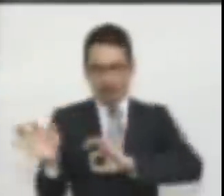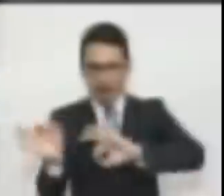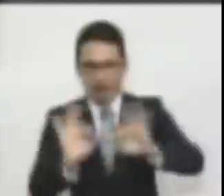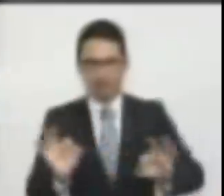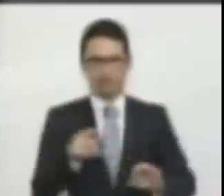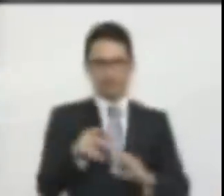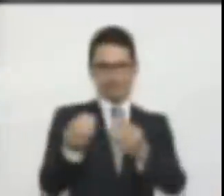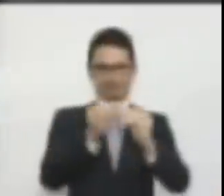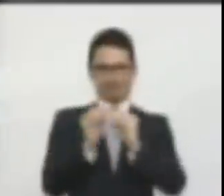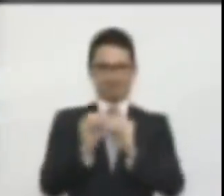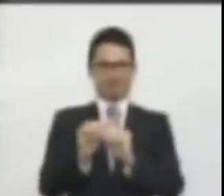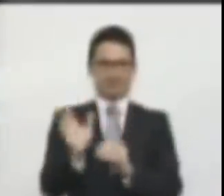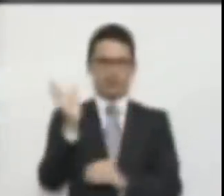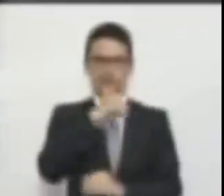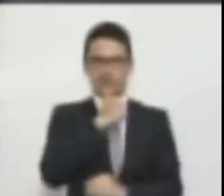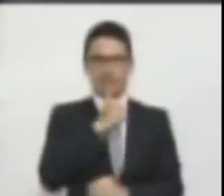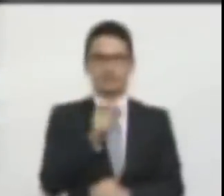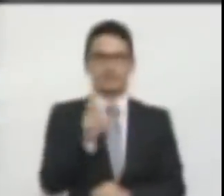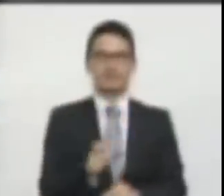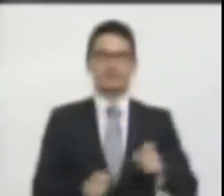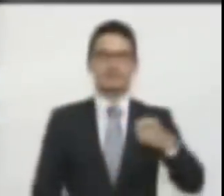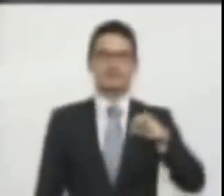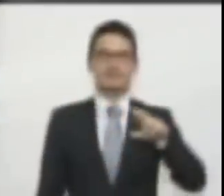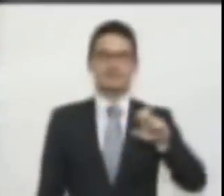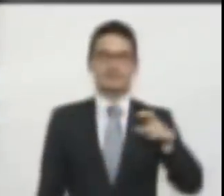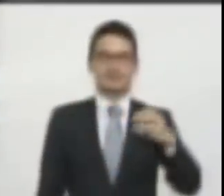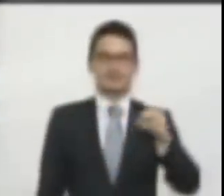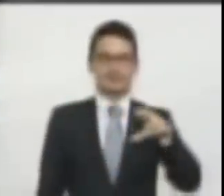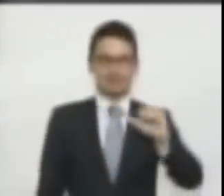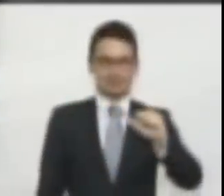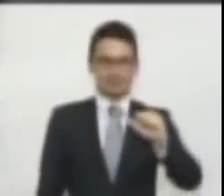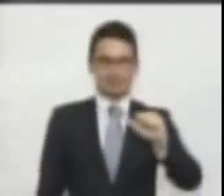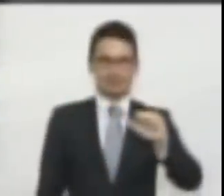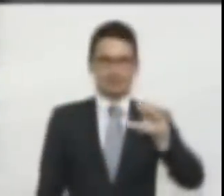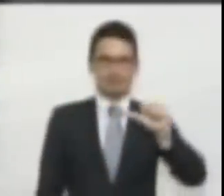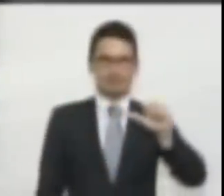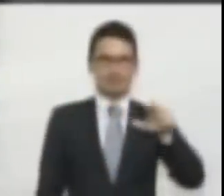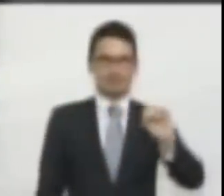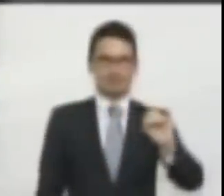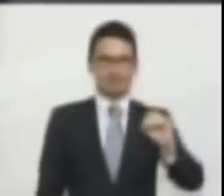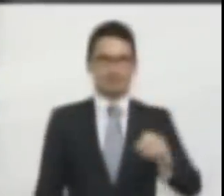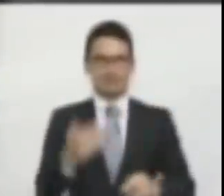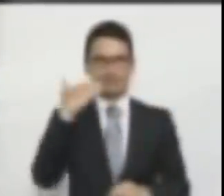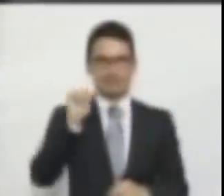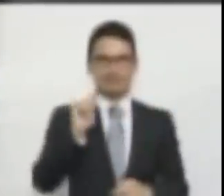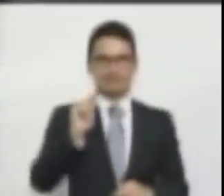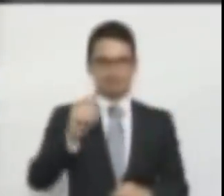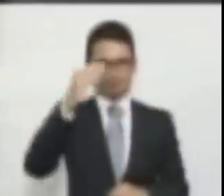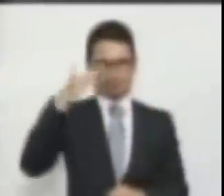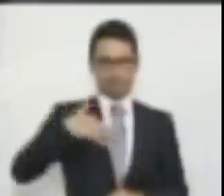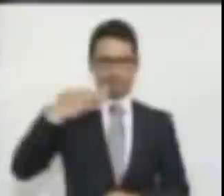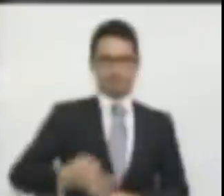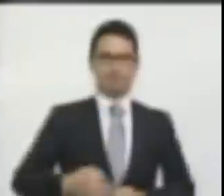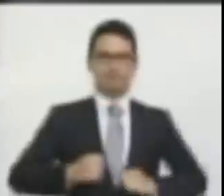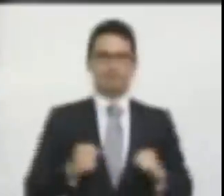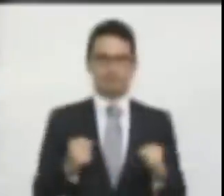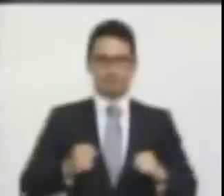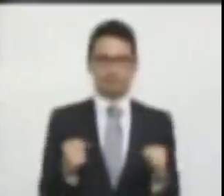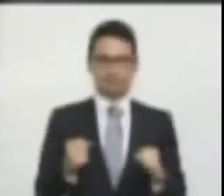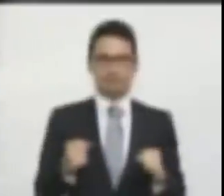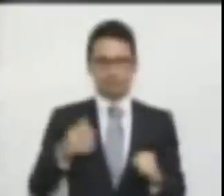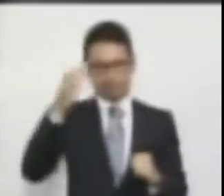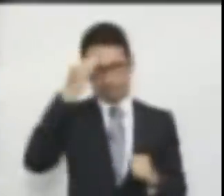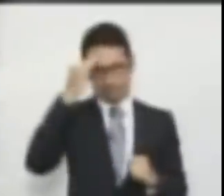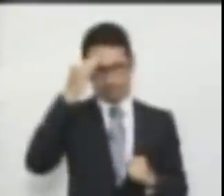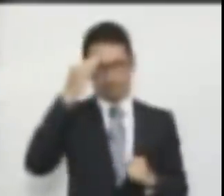supongo que también doña Gregoria de Aro, esa distinguidísima dama bogotana que se fue tan afecta a Núñez,